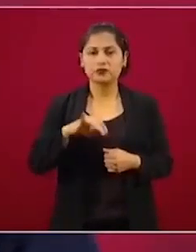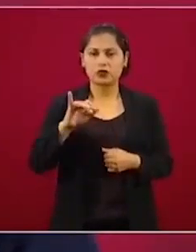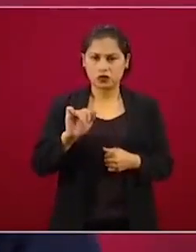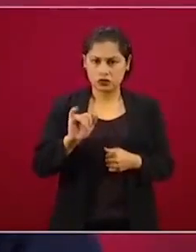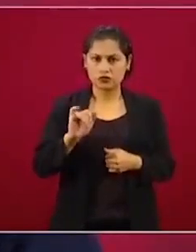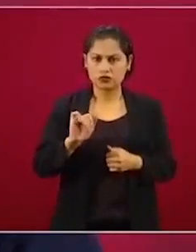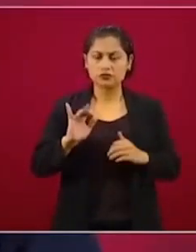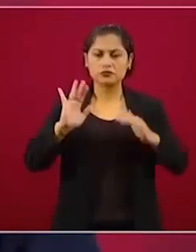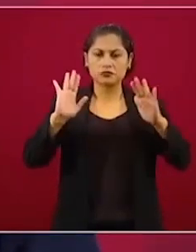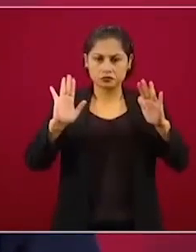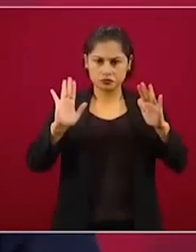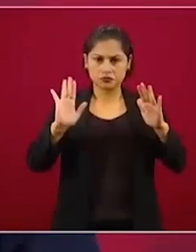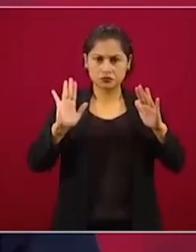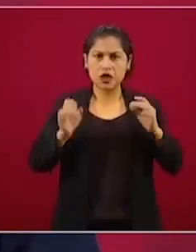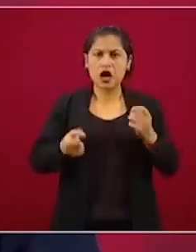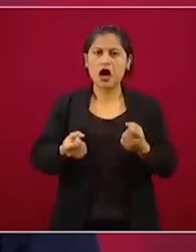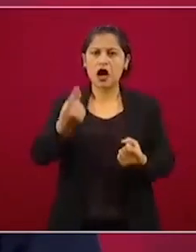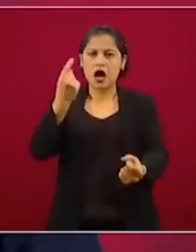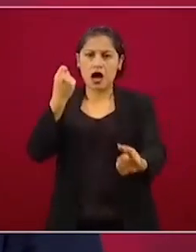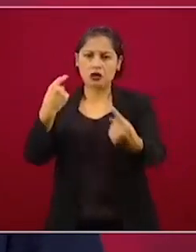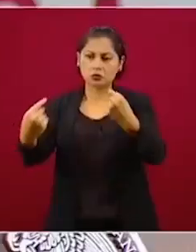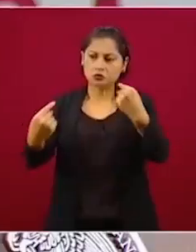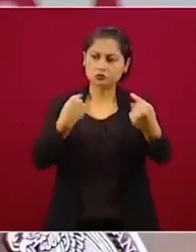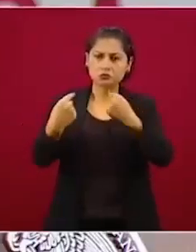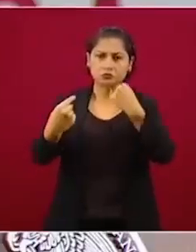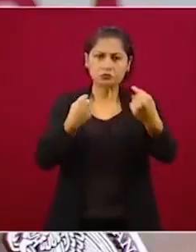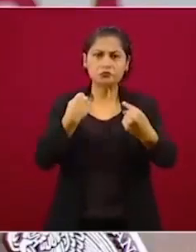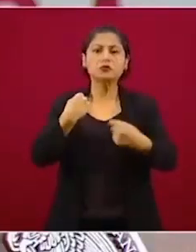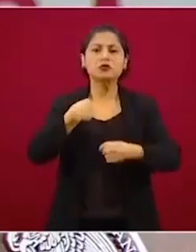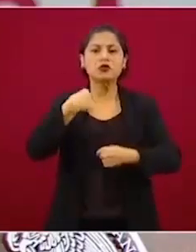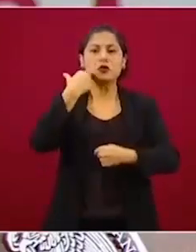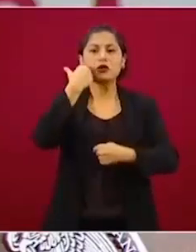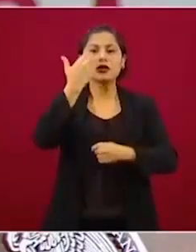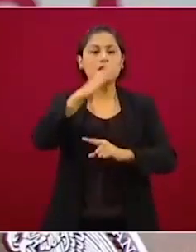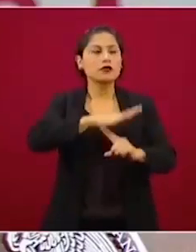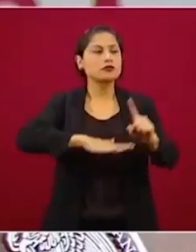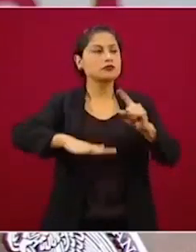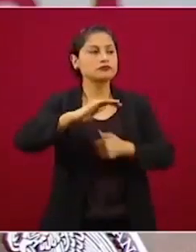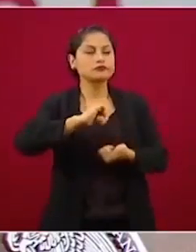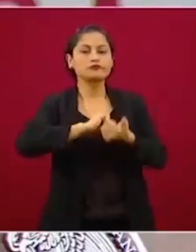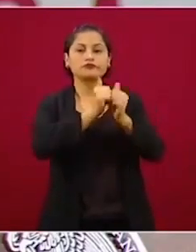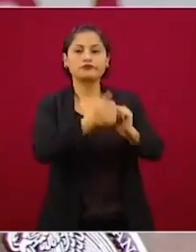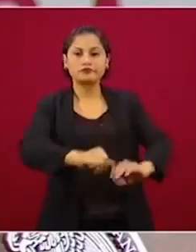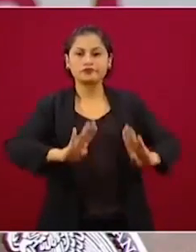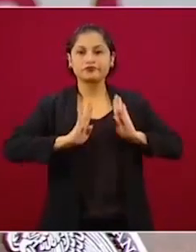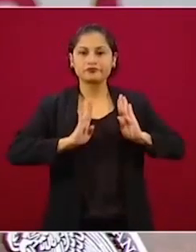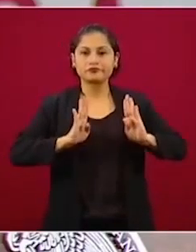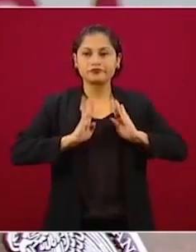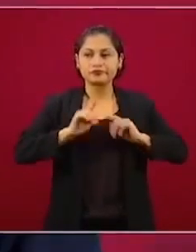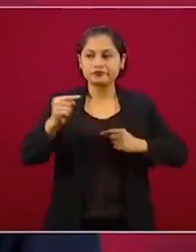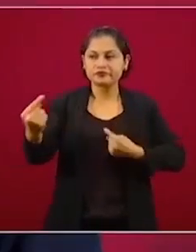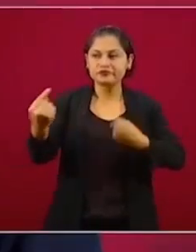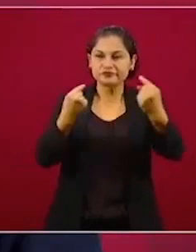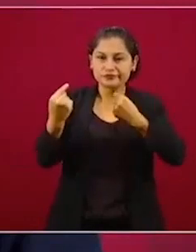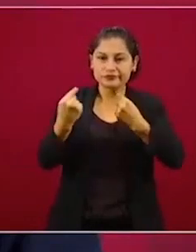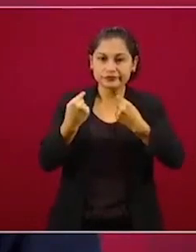critiquen de que quiero militarizar el país, voy a seguir insistiendo